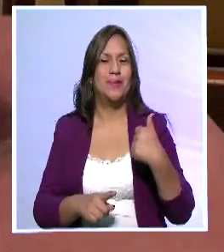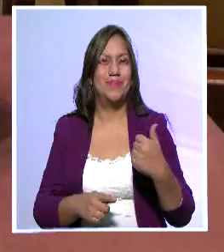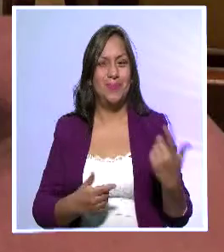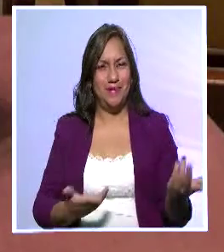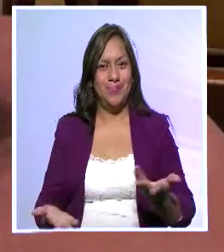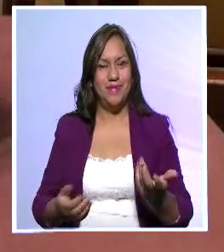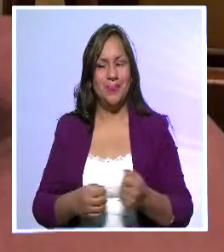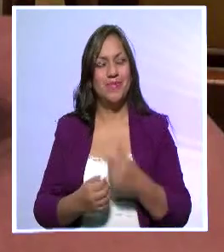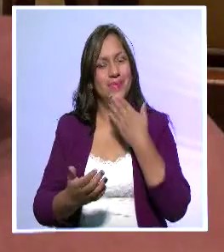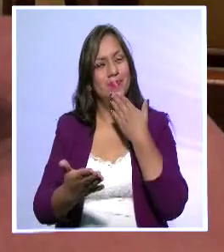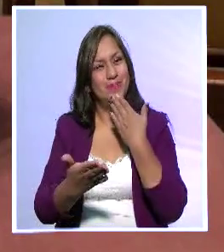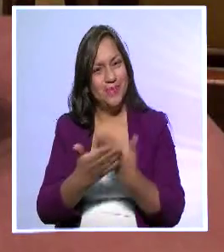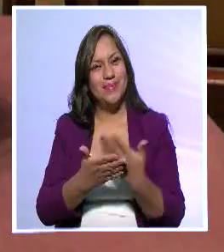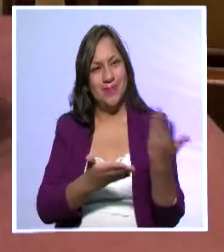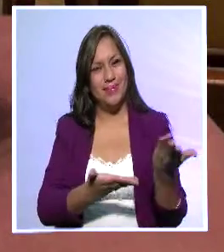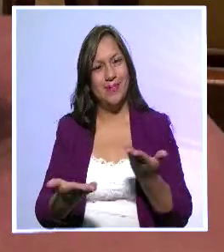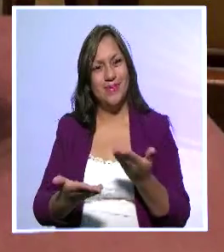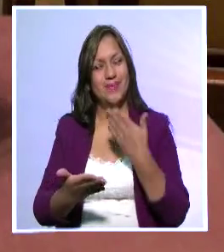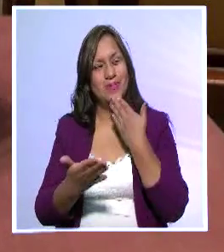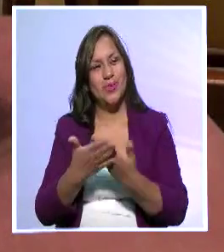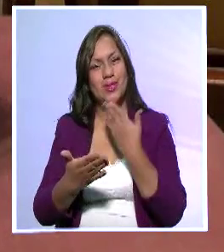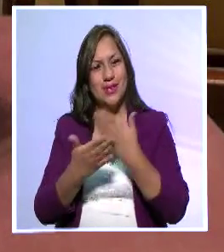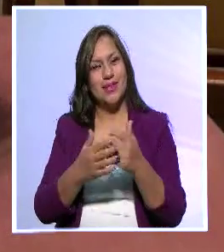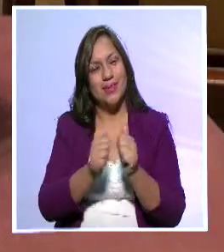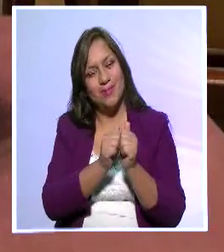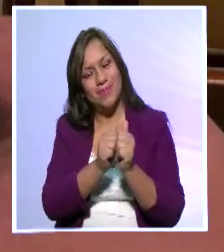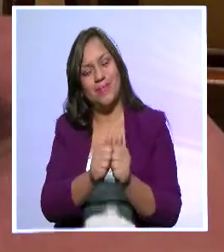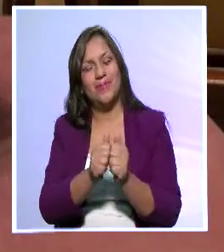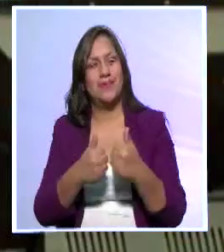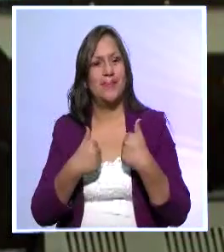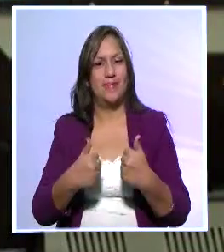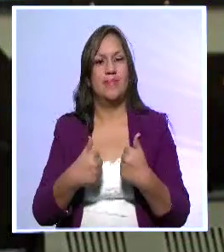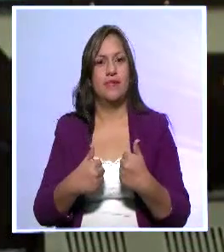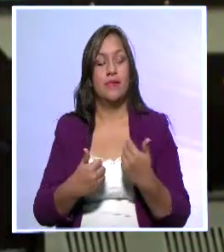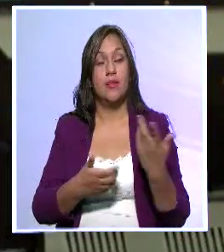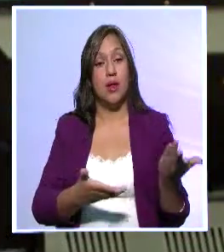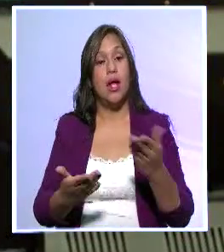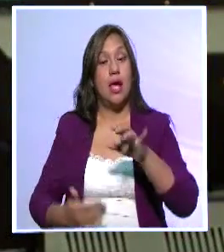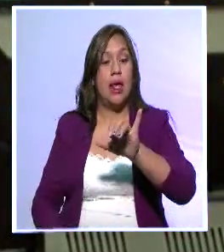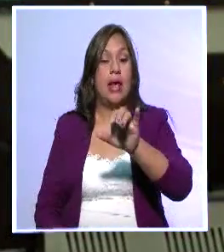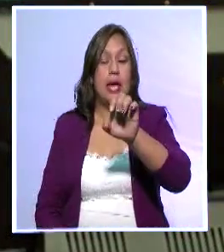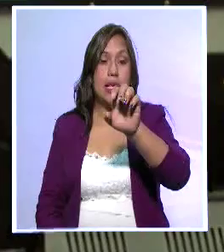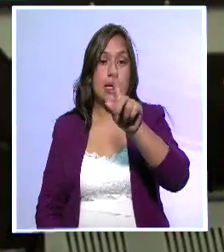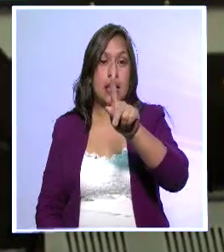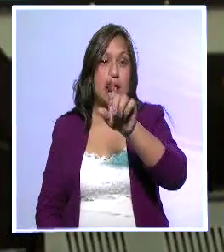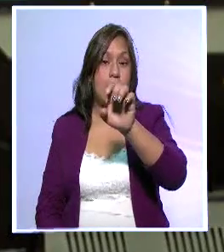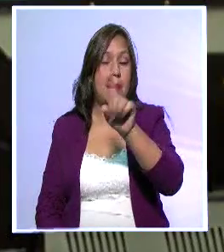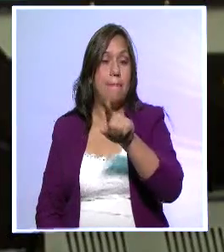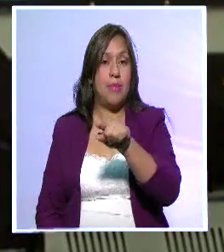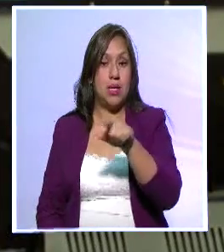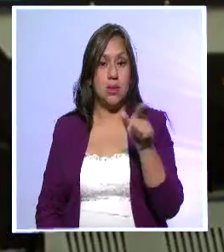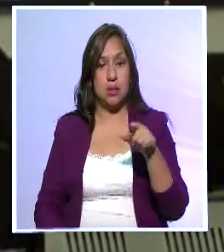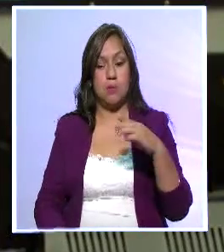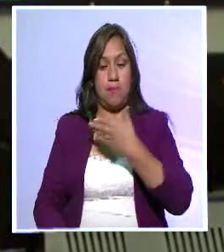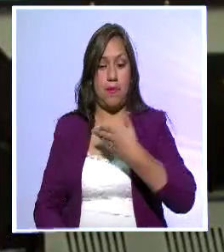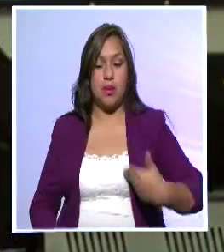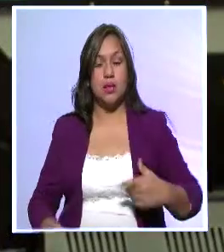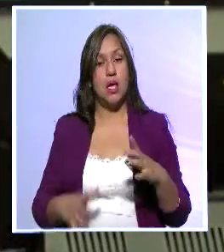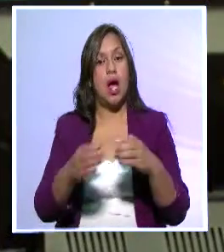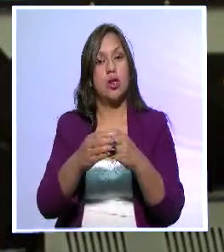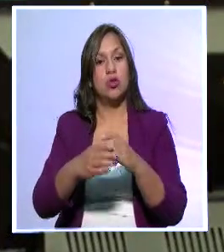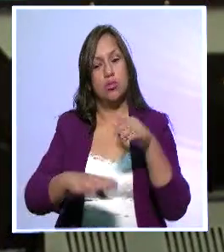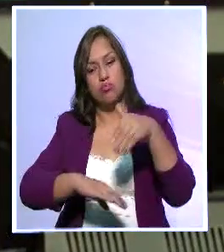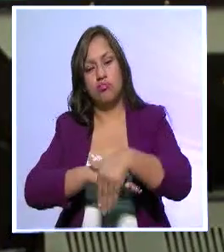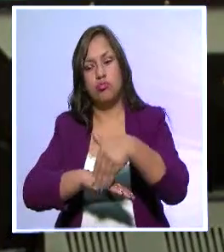recién inicia. Sí, muchas gracias. Muchísimas gracias por habernos acompañado. Ha sido Jorge Yepes, el expresidente de la Asociación de Archiveros